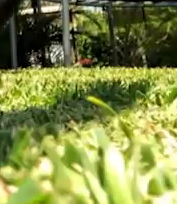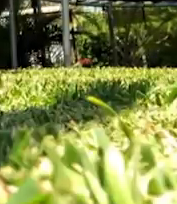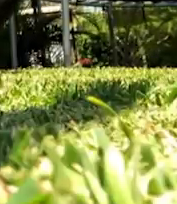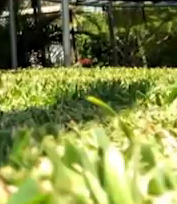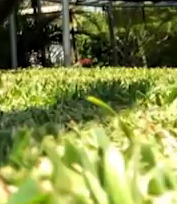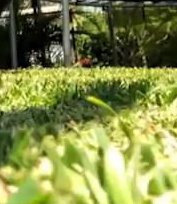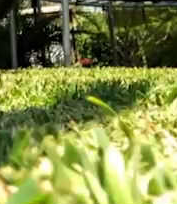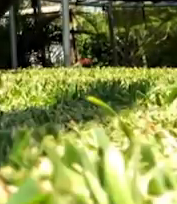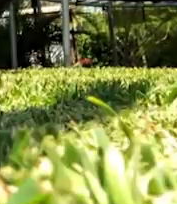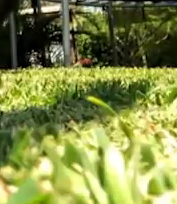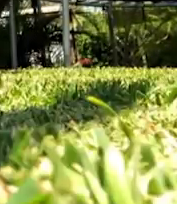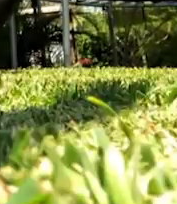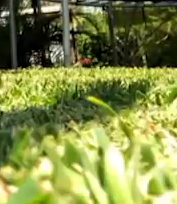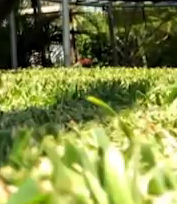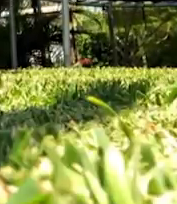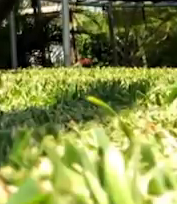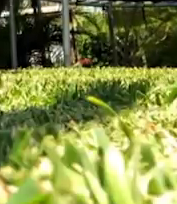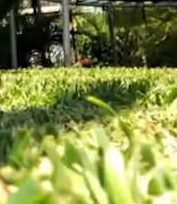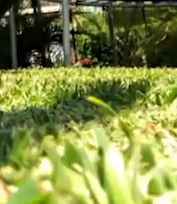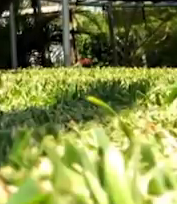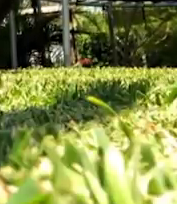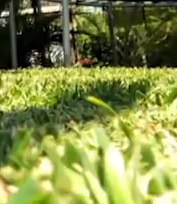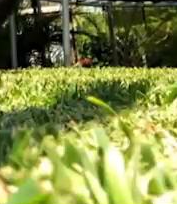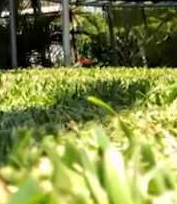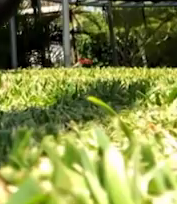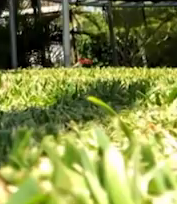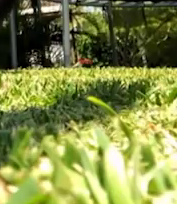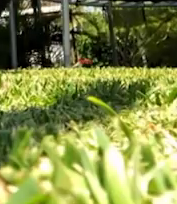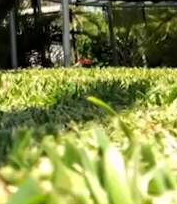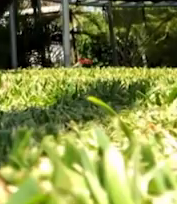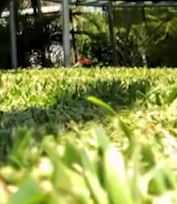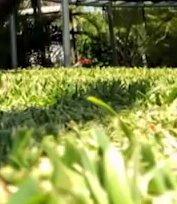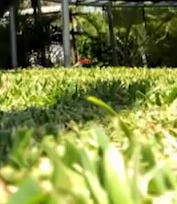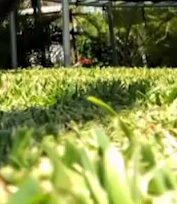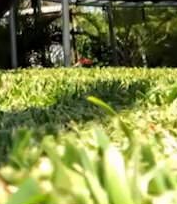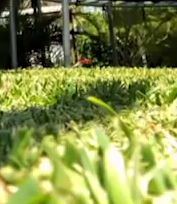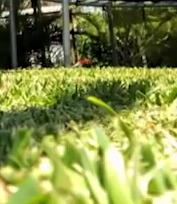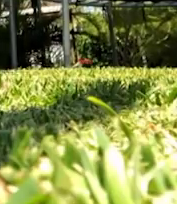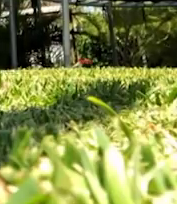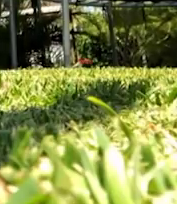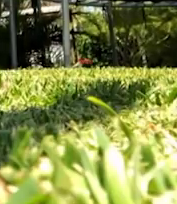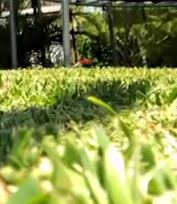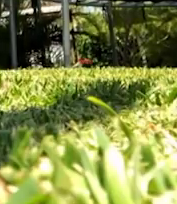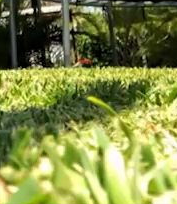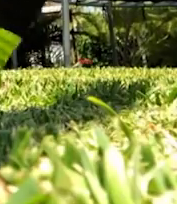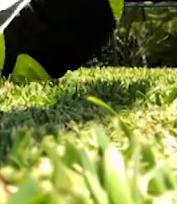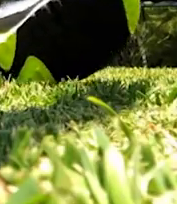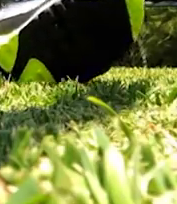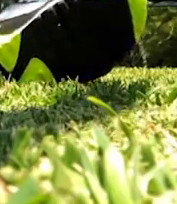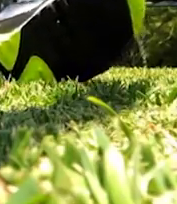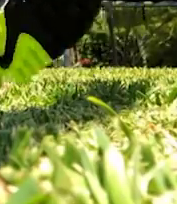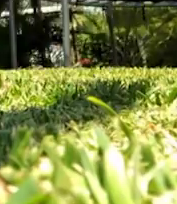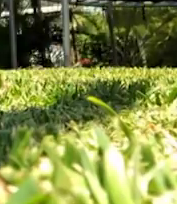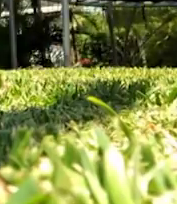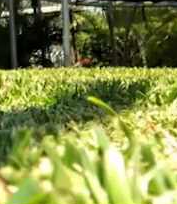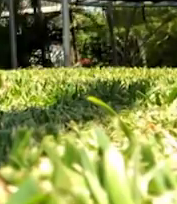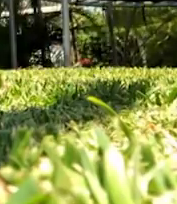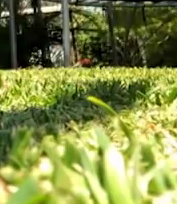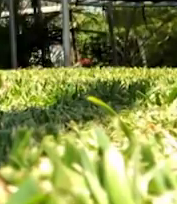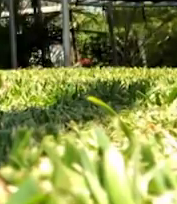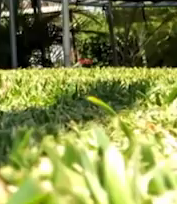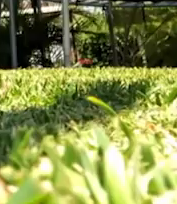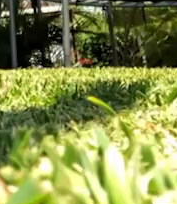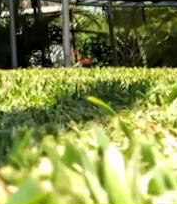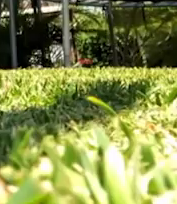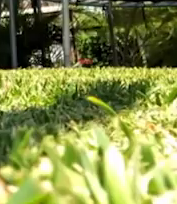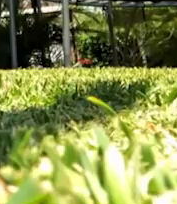Así es. Y ahora vamos a pasar con la parte de los brazos. Los brazos. Pueden ponerse